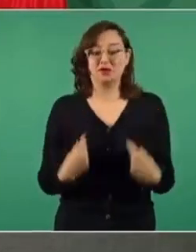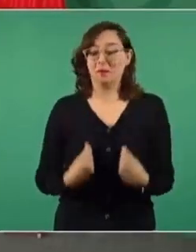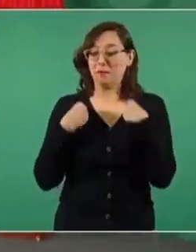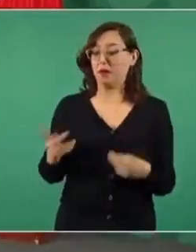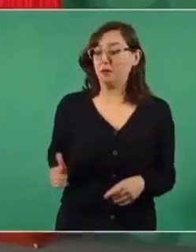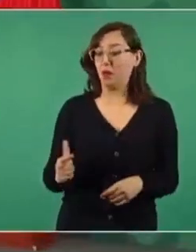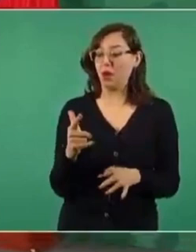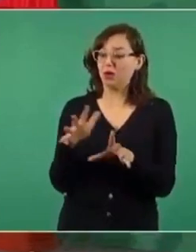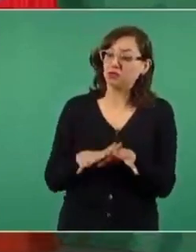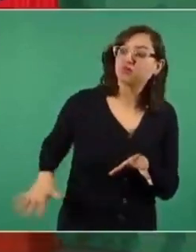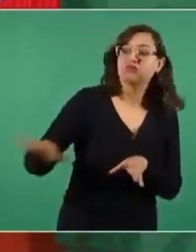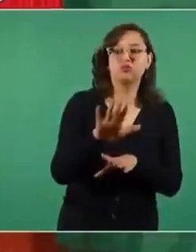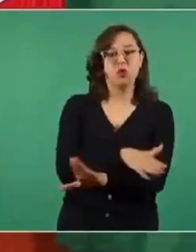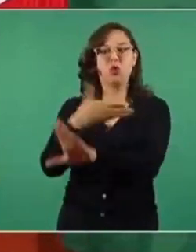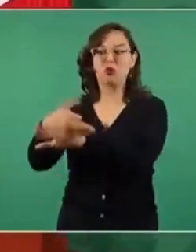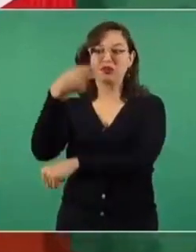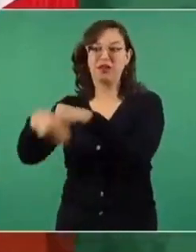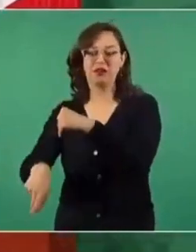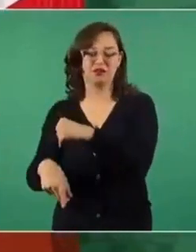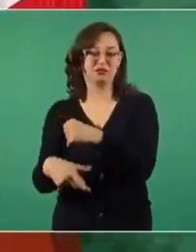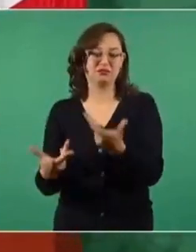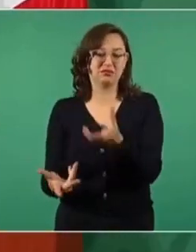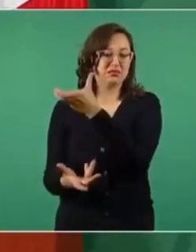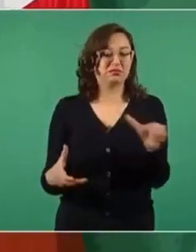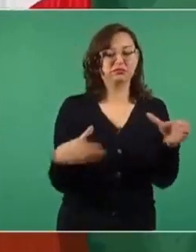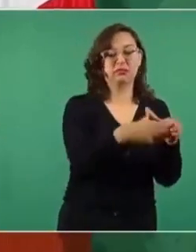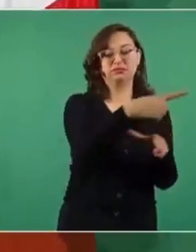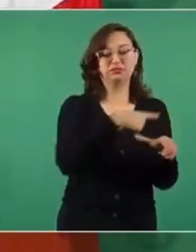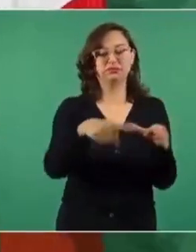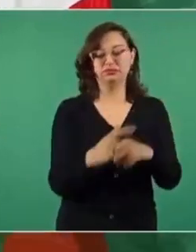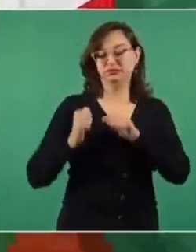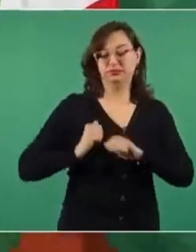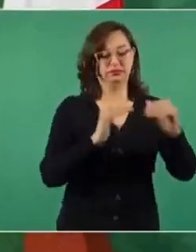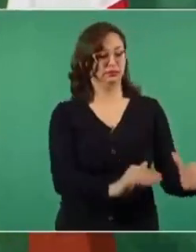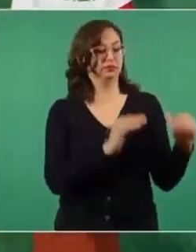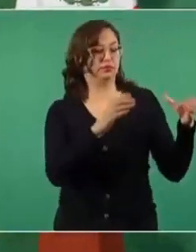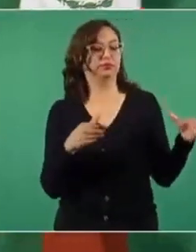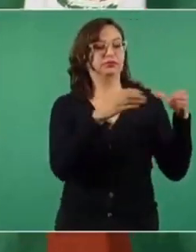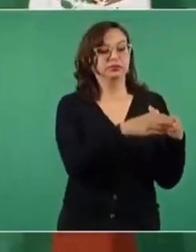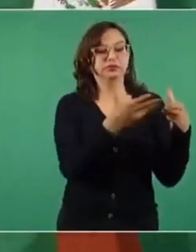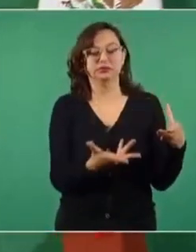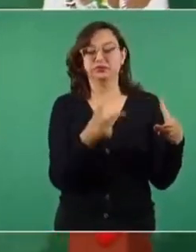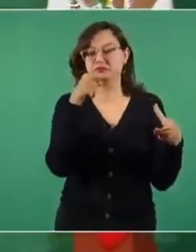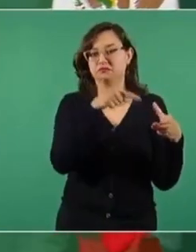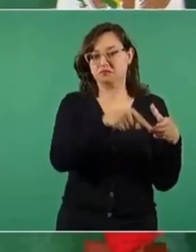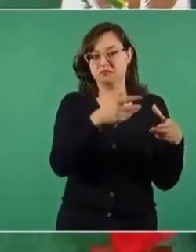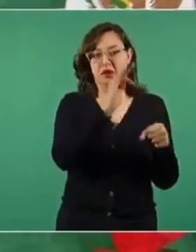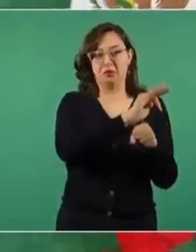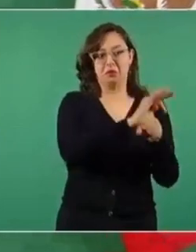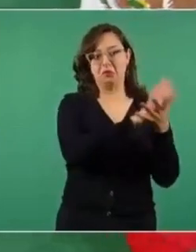una cosa es la cúpula y otra cosa son los ciudadanos. ¿cómo no les va a perjudicar si es el Estado con más violencia,